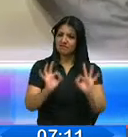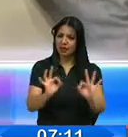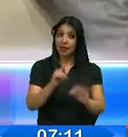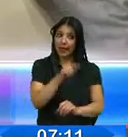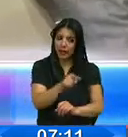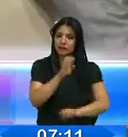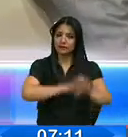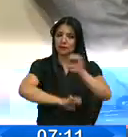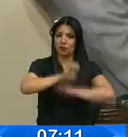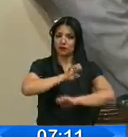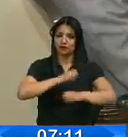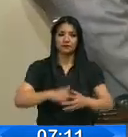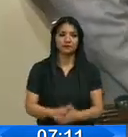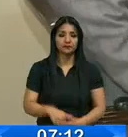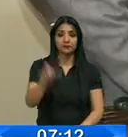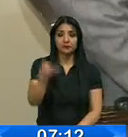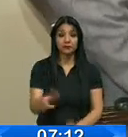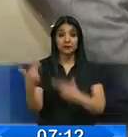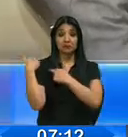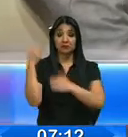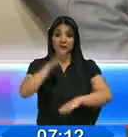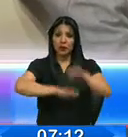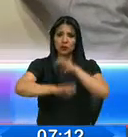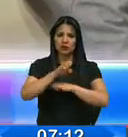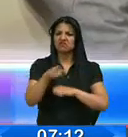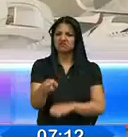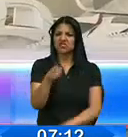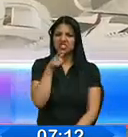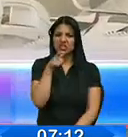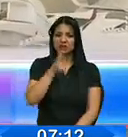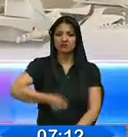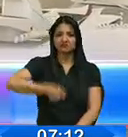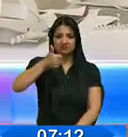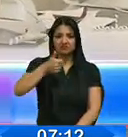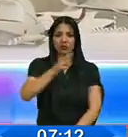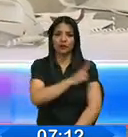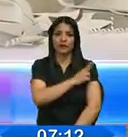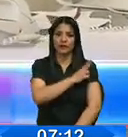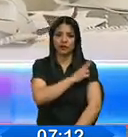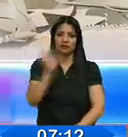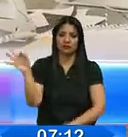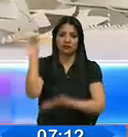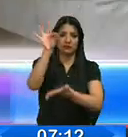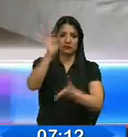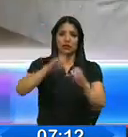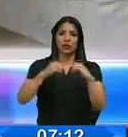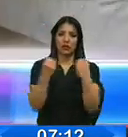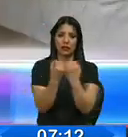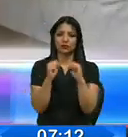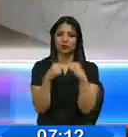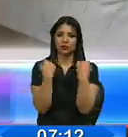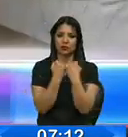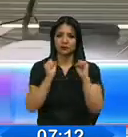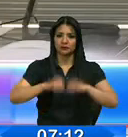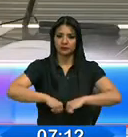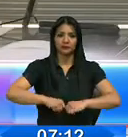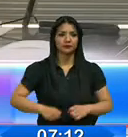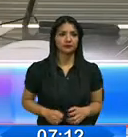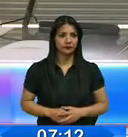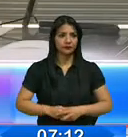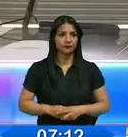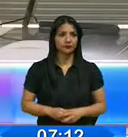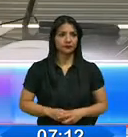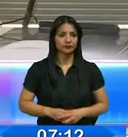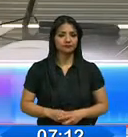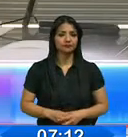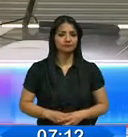Los encargados de la evaluación serán académicos, universitarios y juristas delegados de organizaciones de la sociedad civil. Creo que